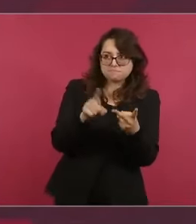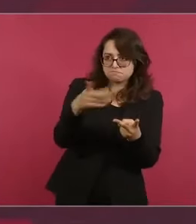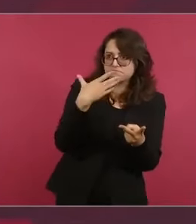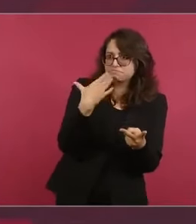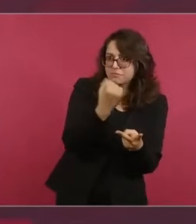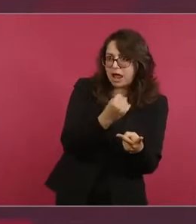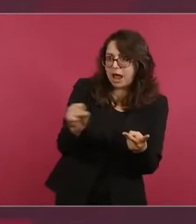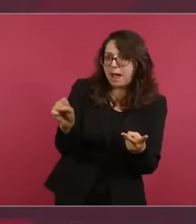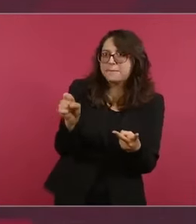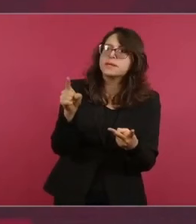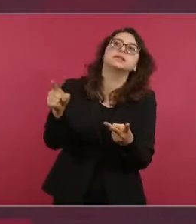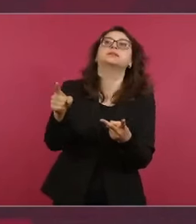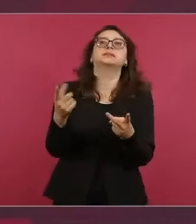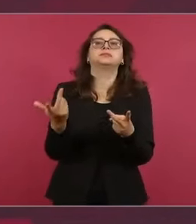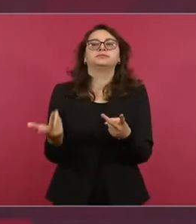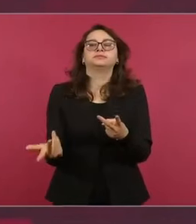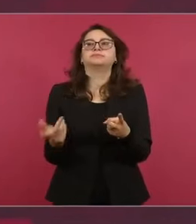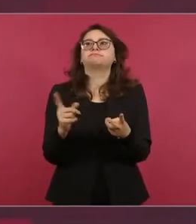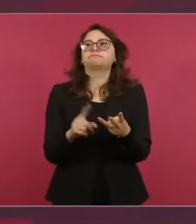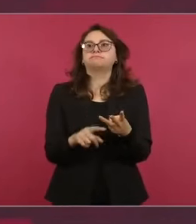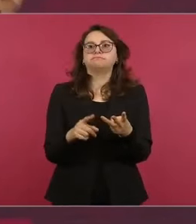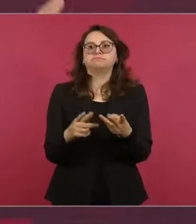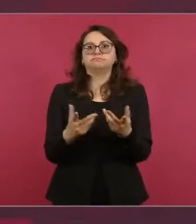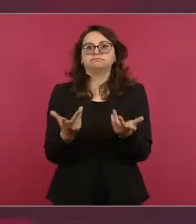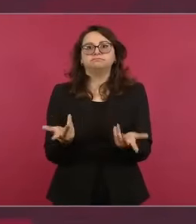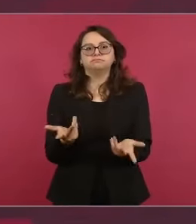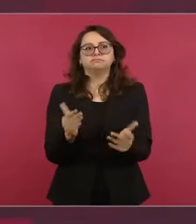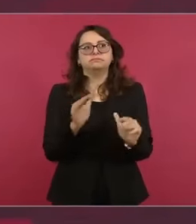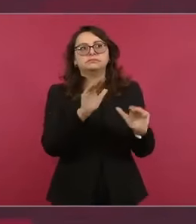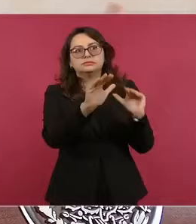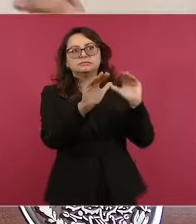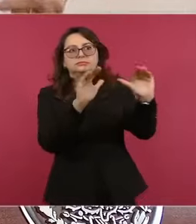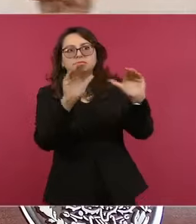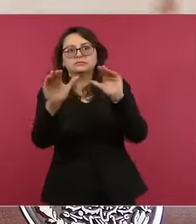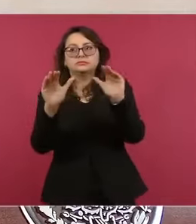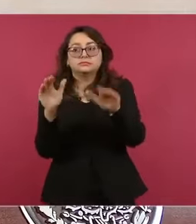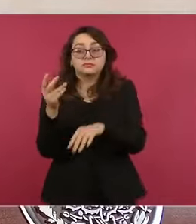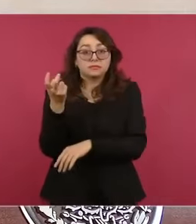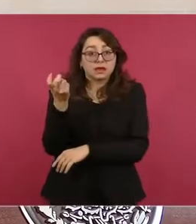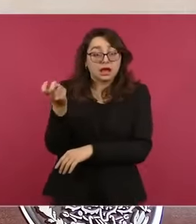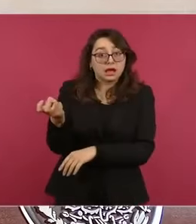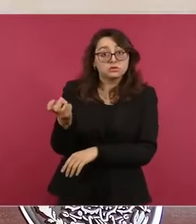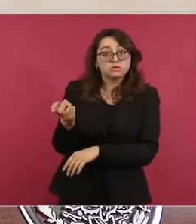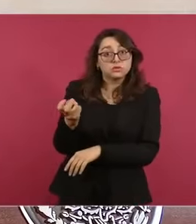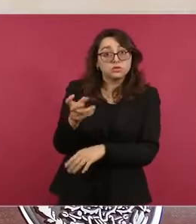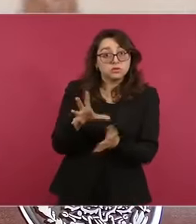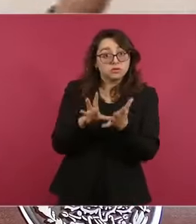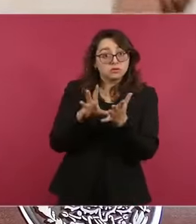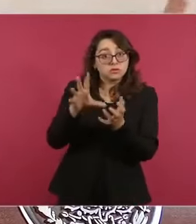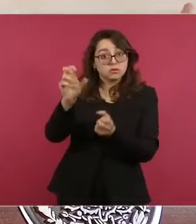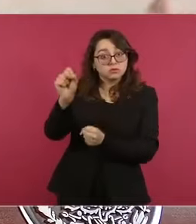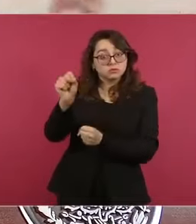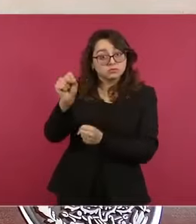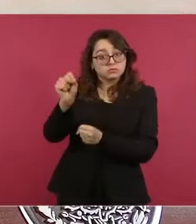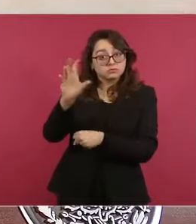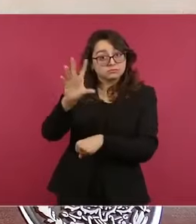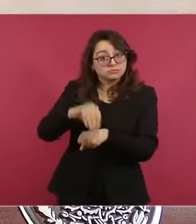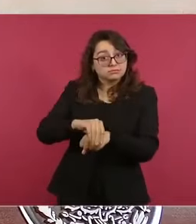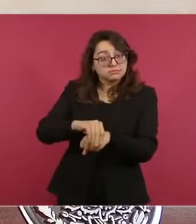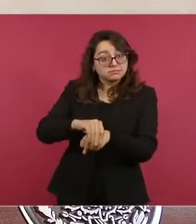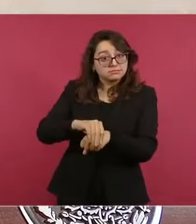opinen si es legal